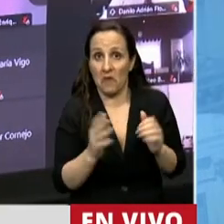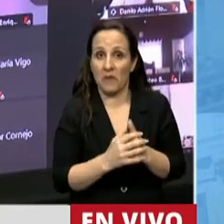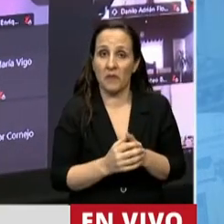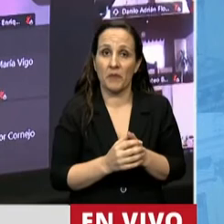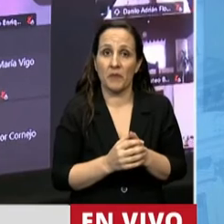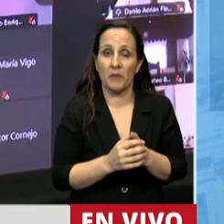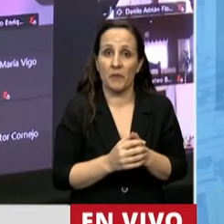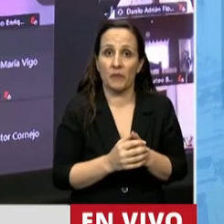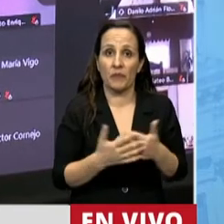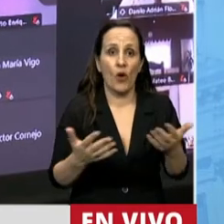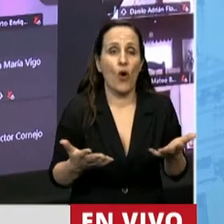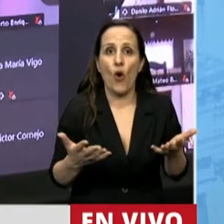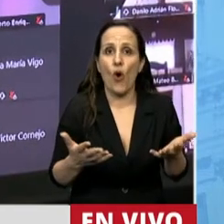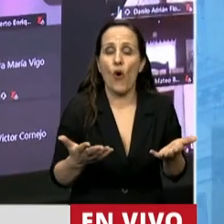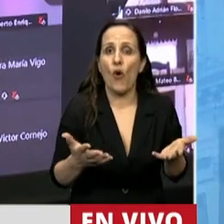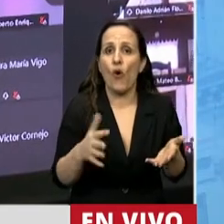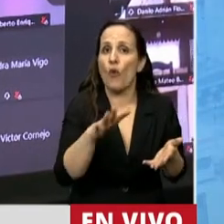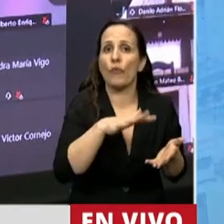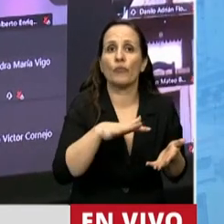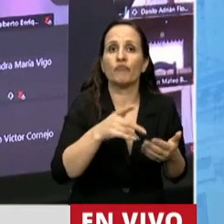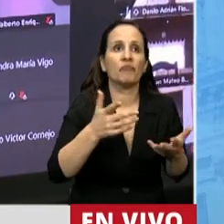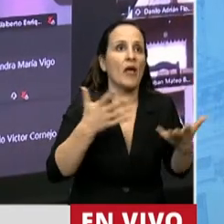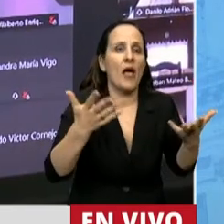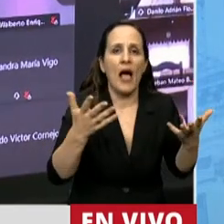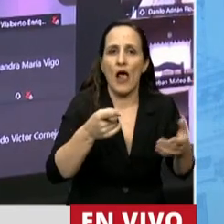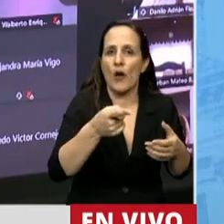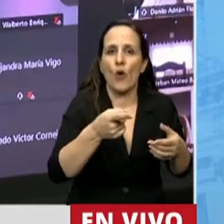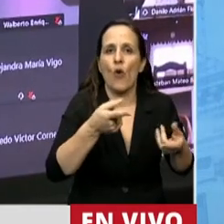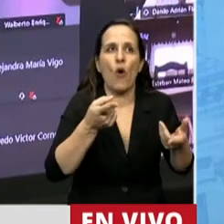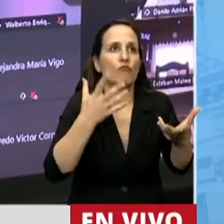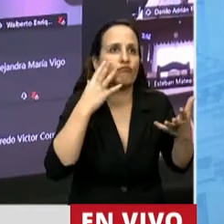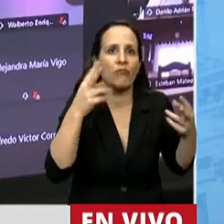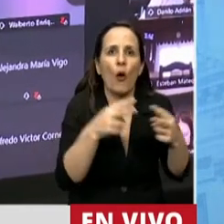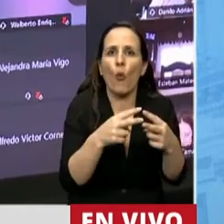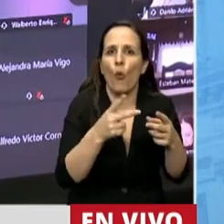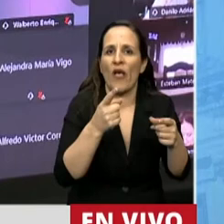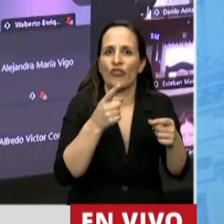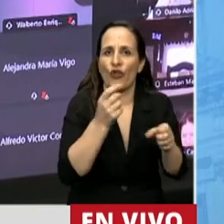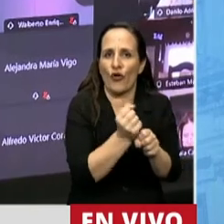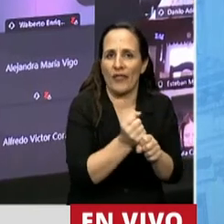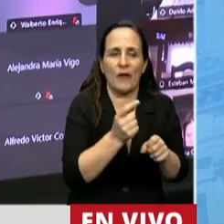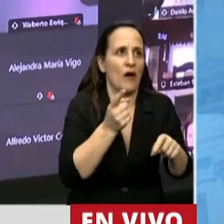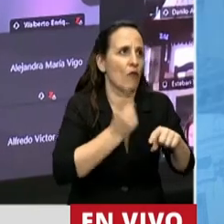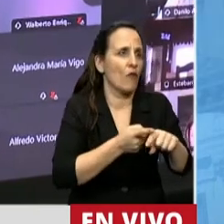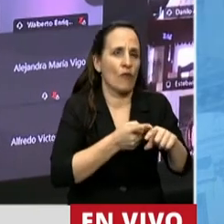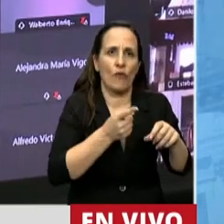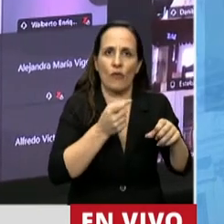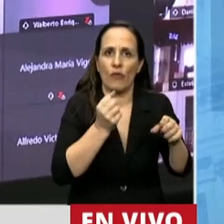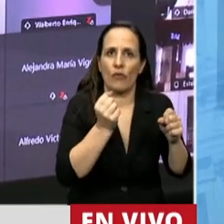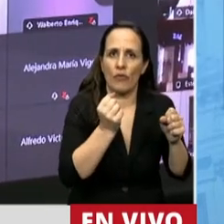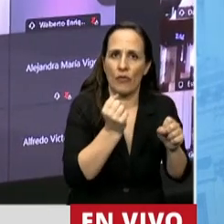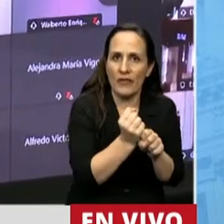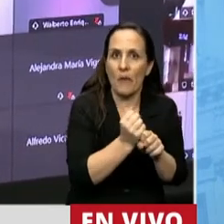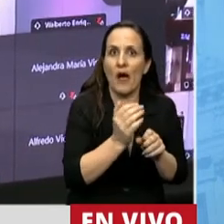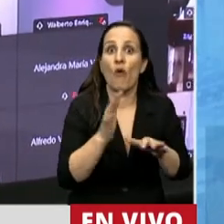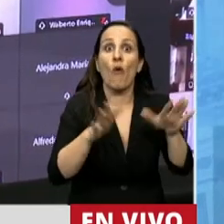en lugares de celebraciones comunes, a los lugares de trabajo, incluso a través de